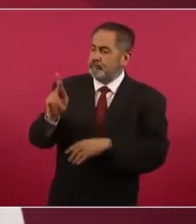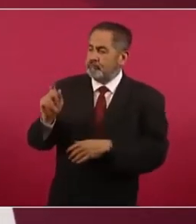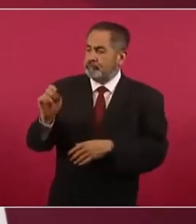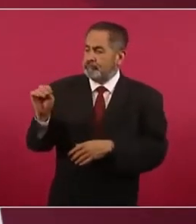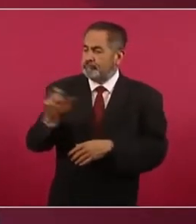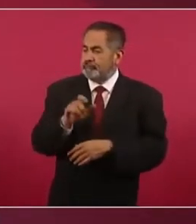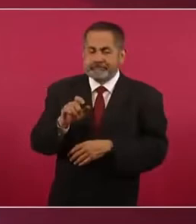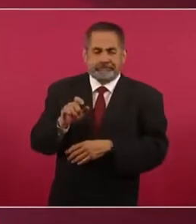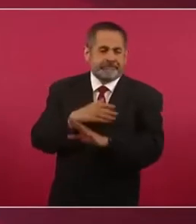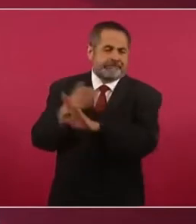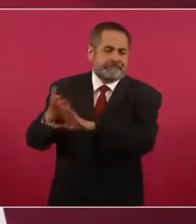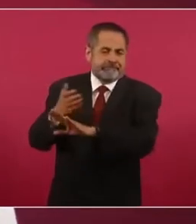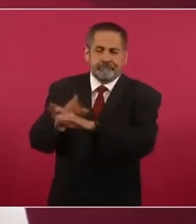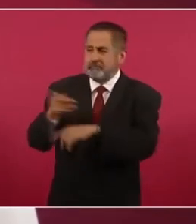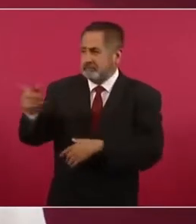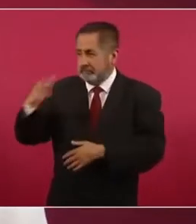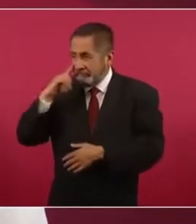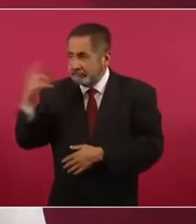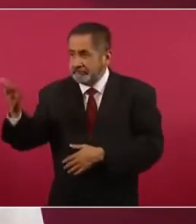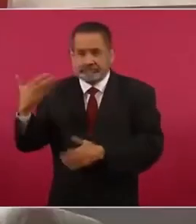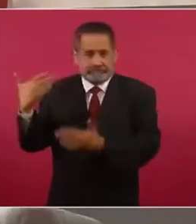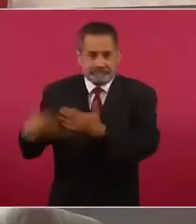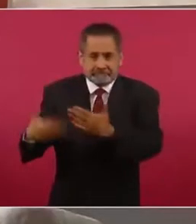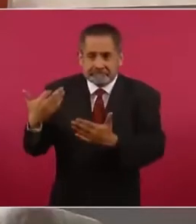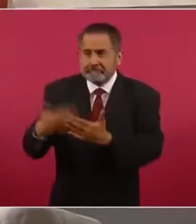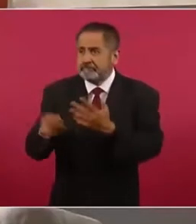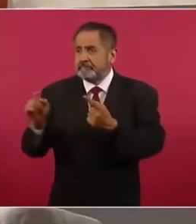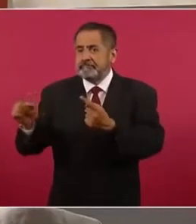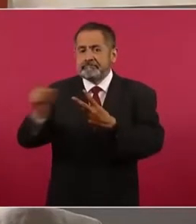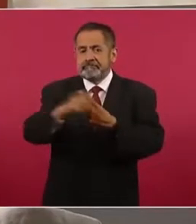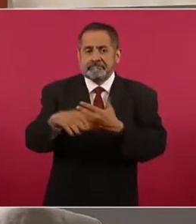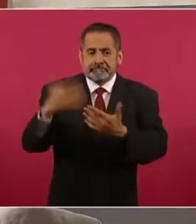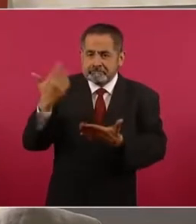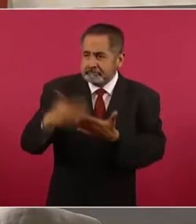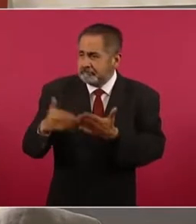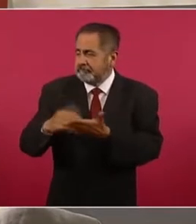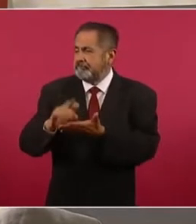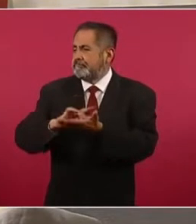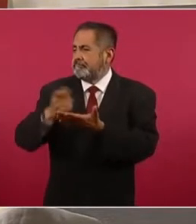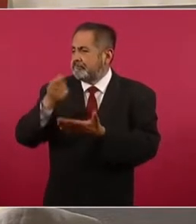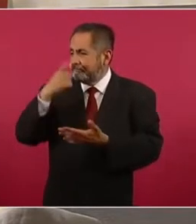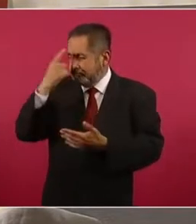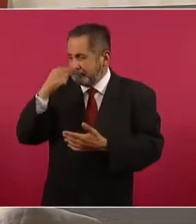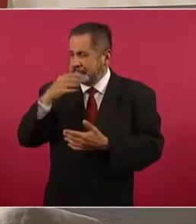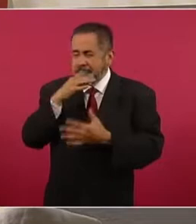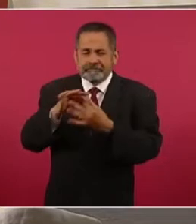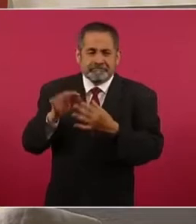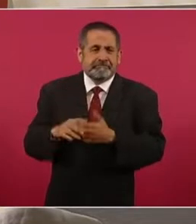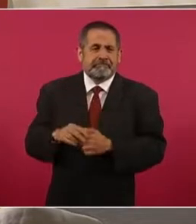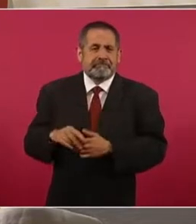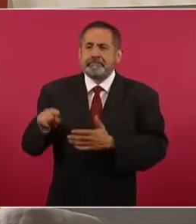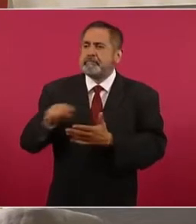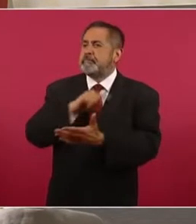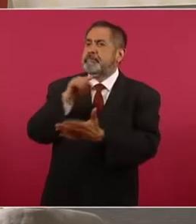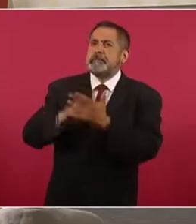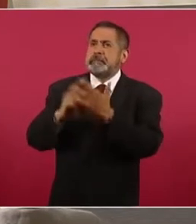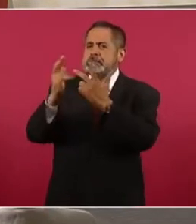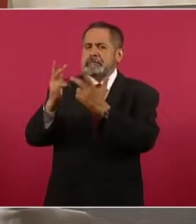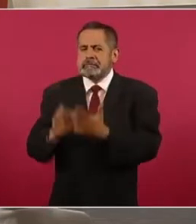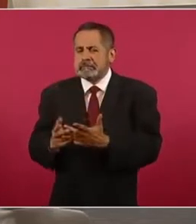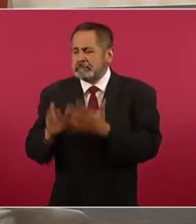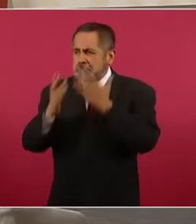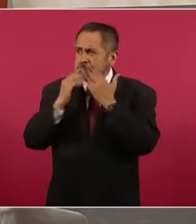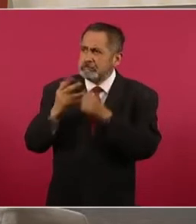supuestas faltas de insumos y medicamentos en Pemex. Instalaciones chatarra, sin